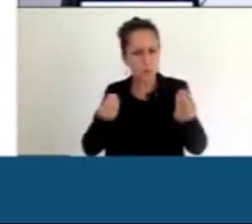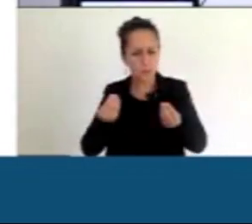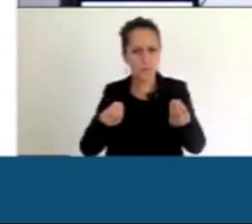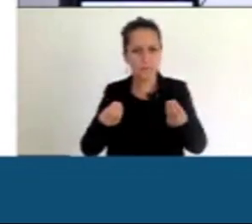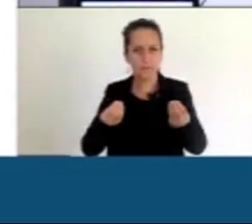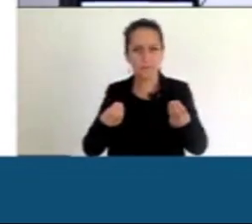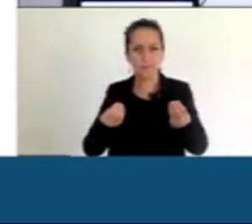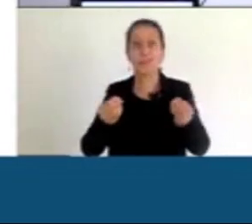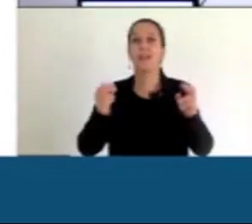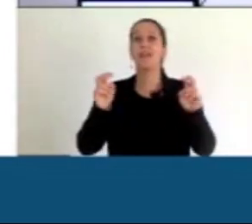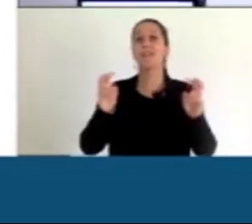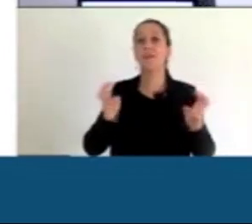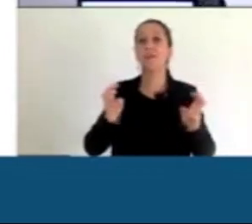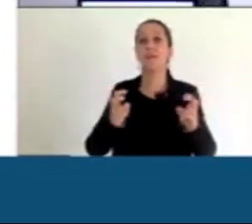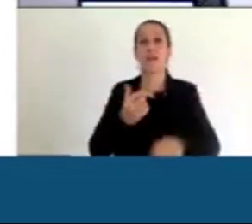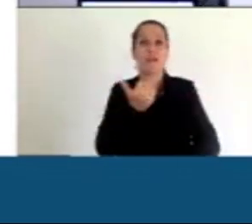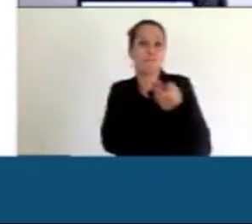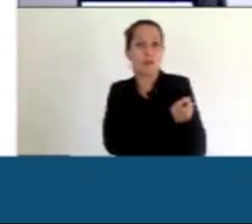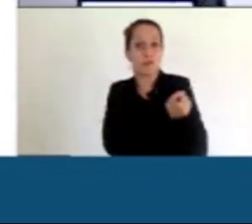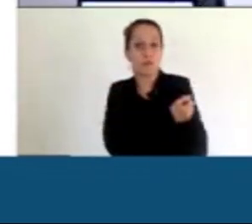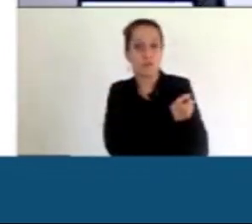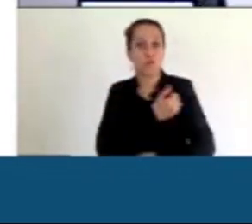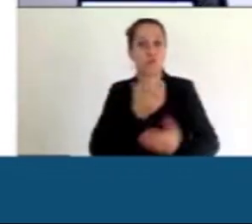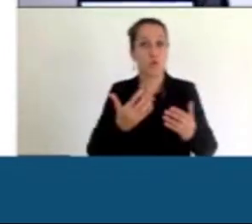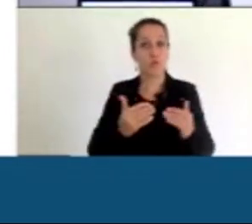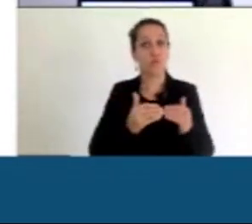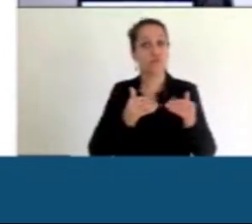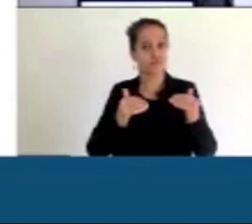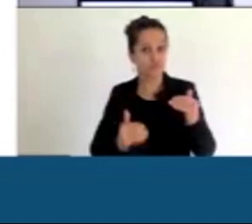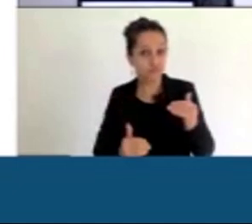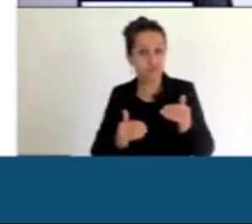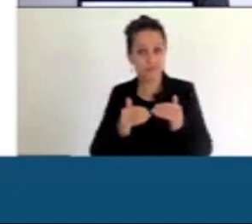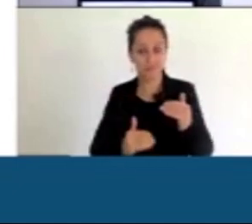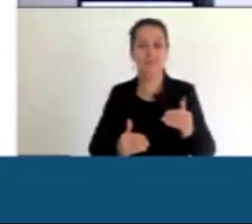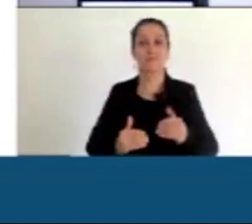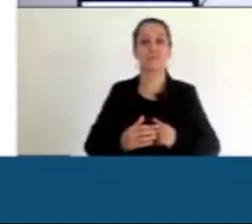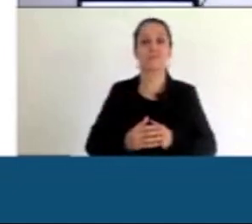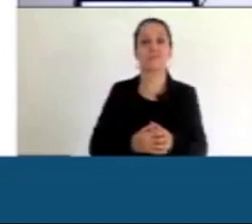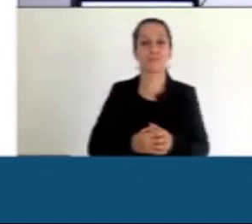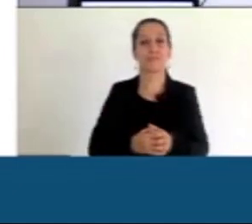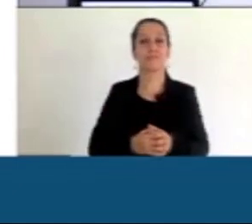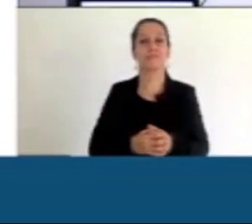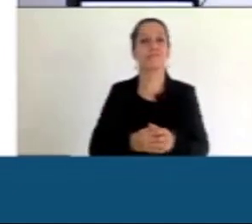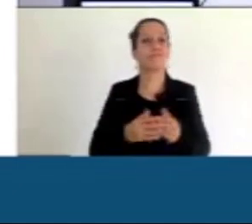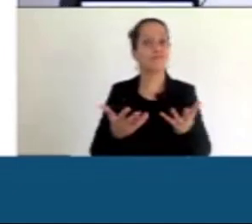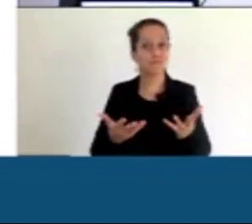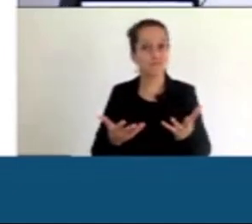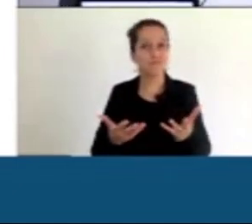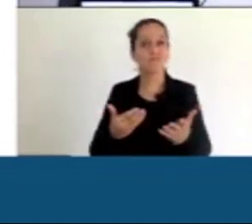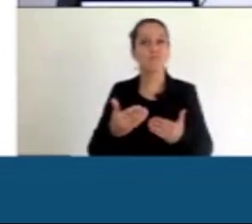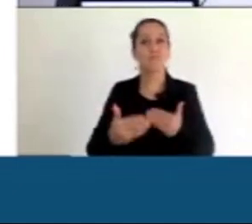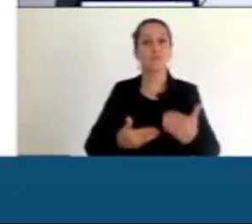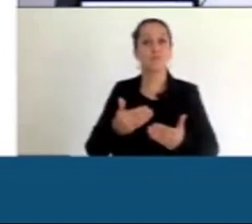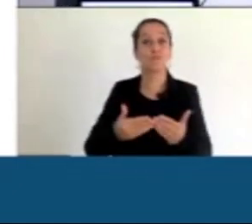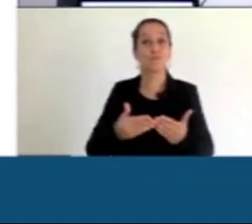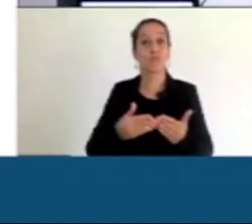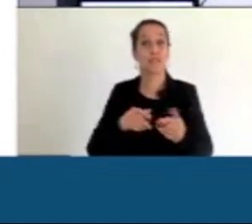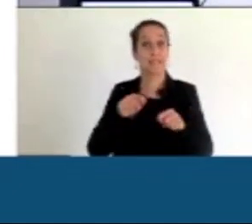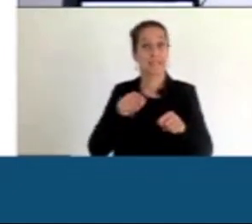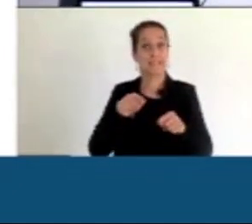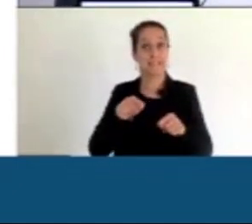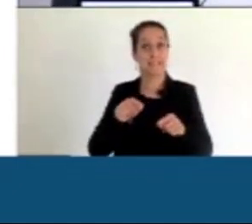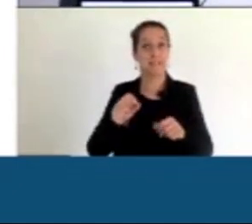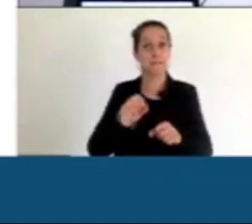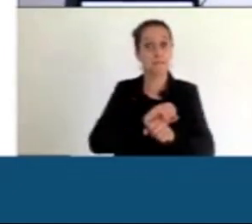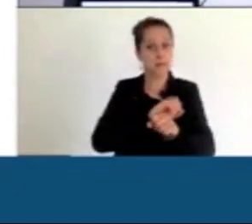aumenta y en eso el tema de las mujeres sigue aumentando y sigue siendo un tema que lo golpea más que a la otra parte de la sociedad.